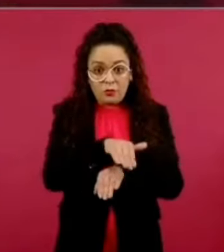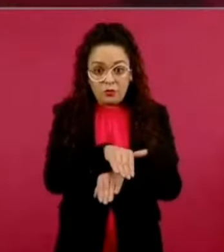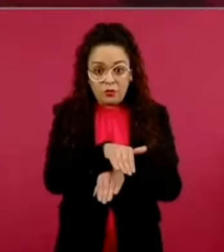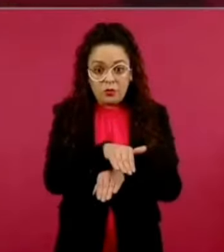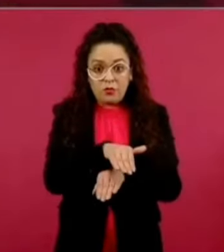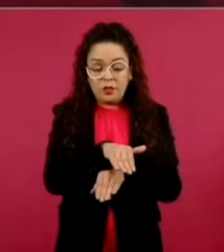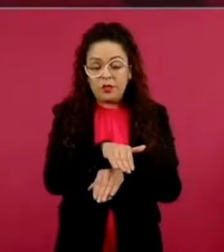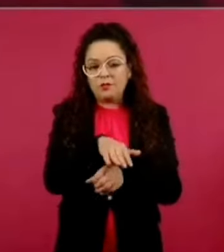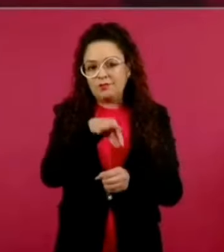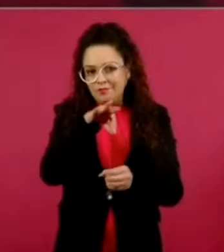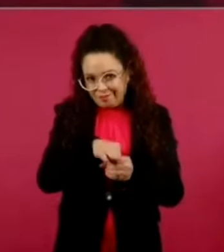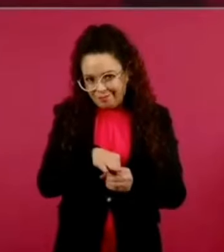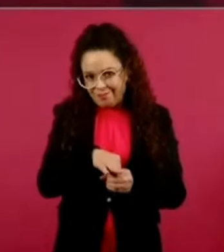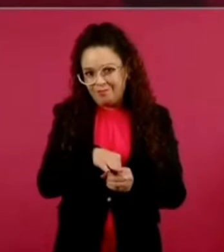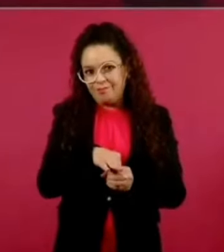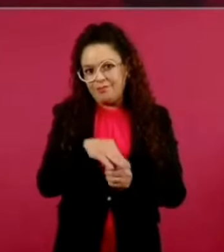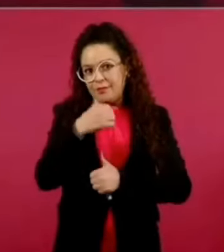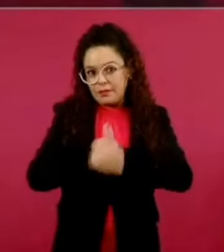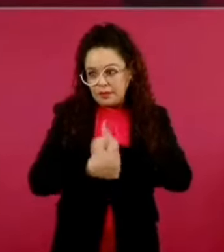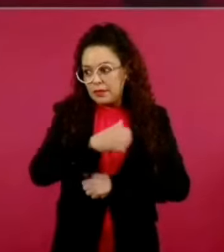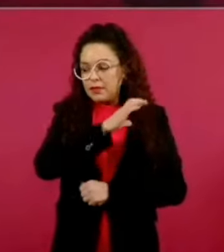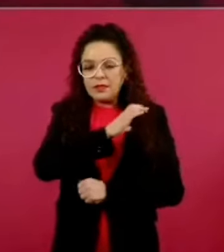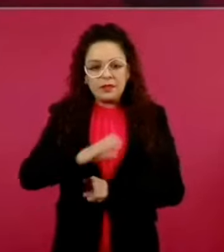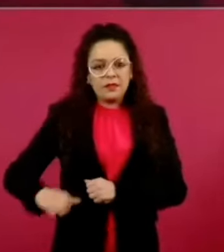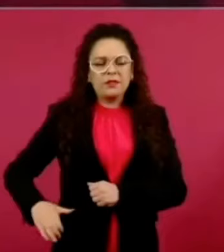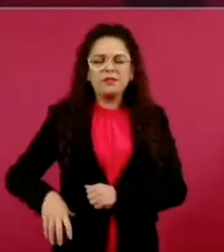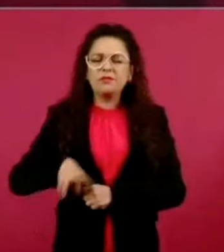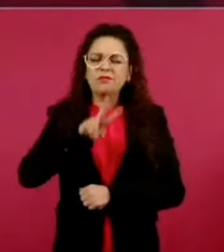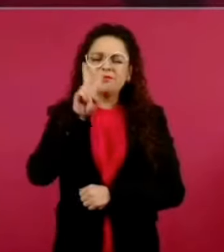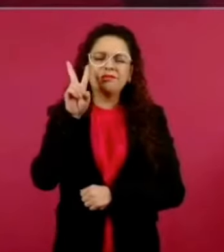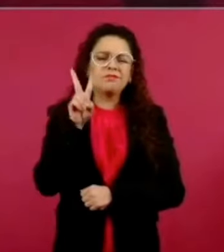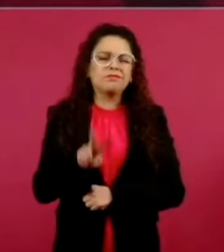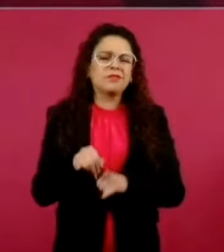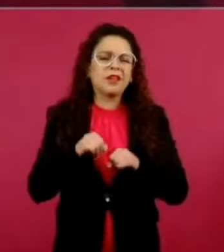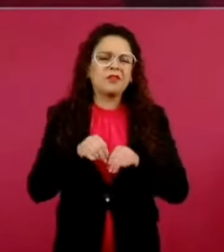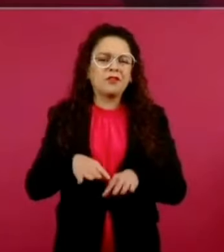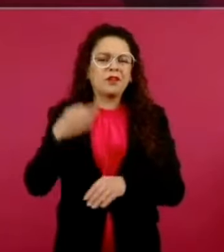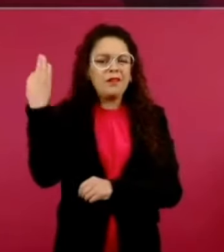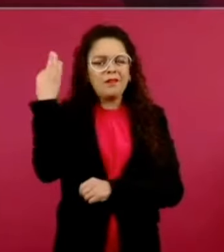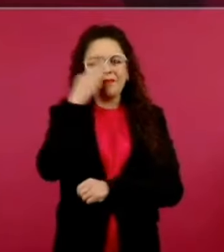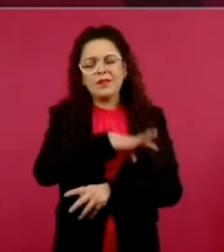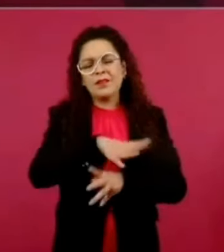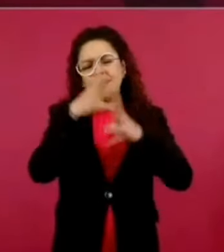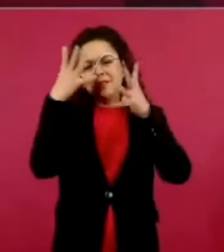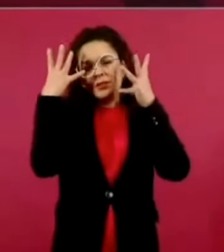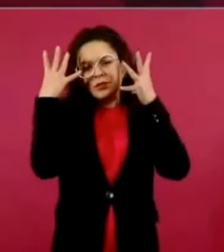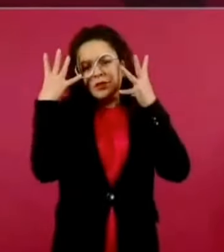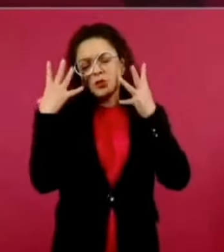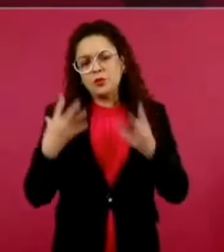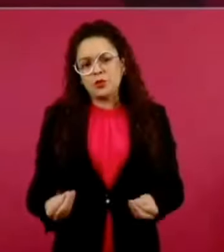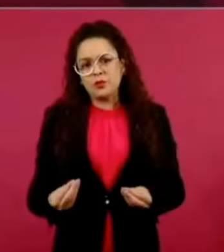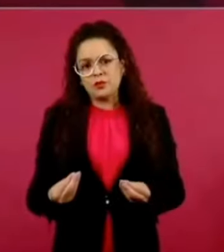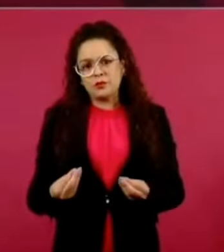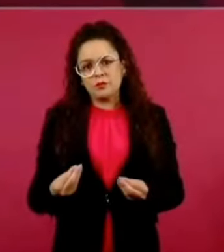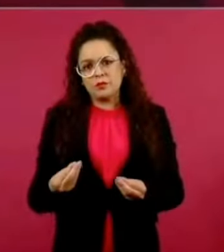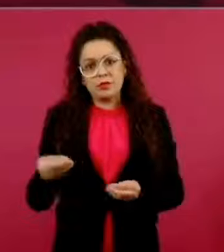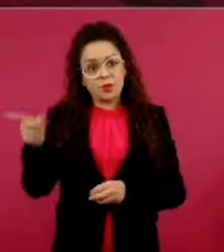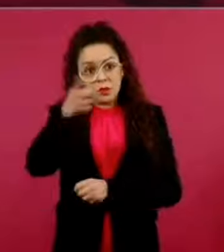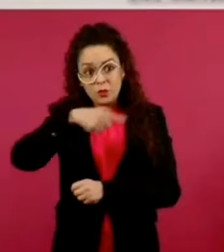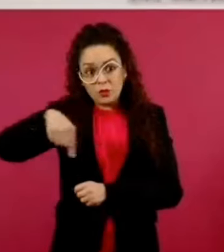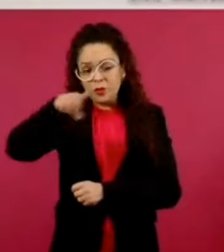desinformación, hay que actuar de manera precavida